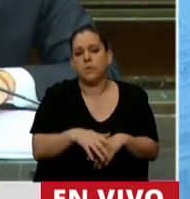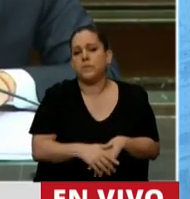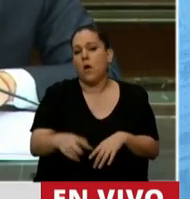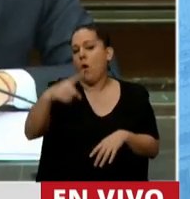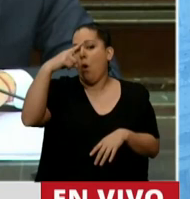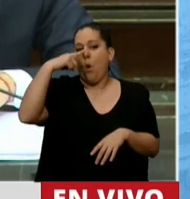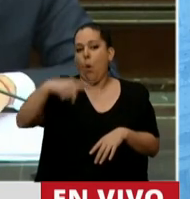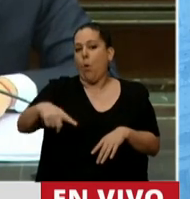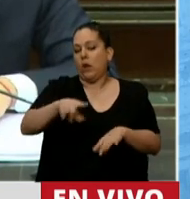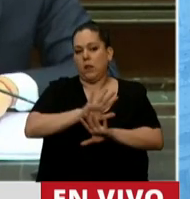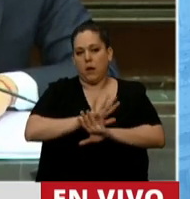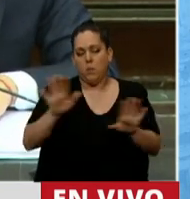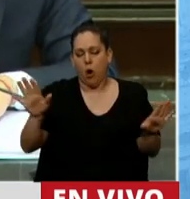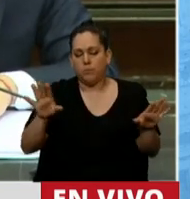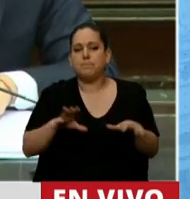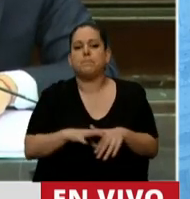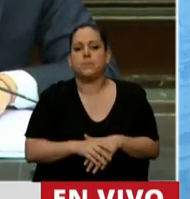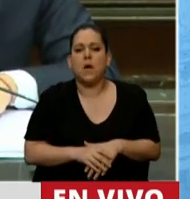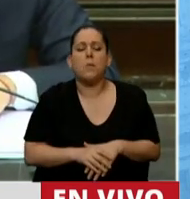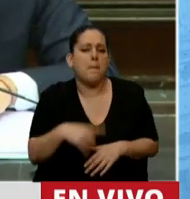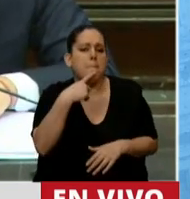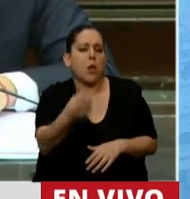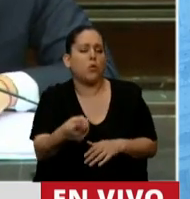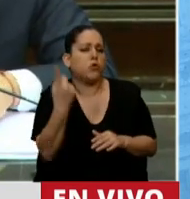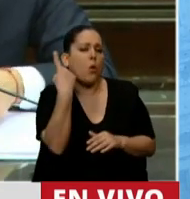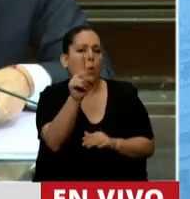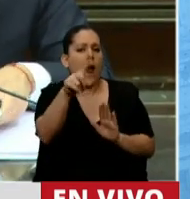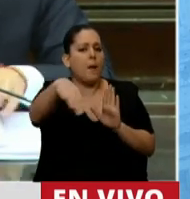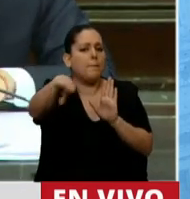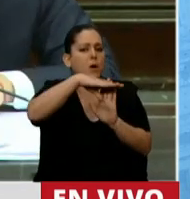último, Ministro, ¿cuáles son los protocolos